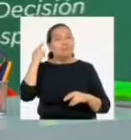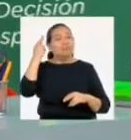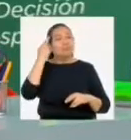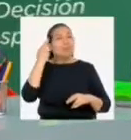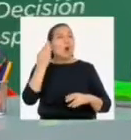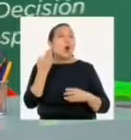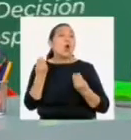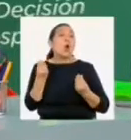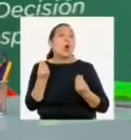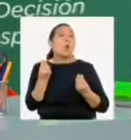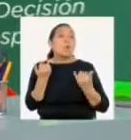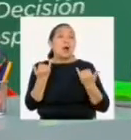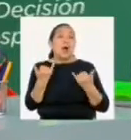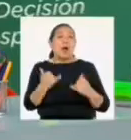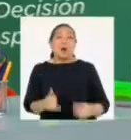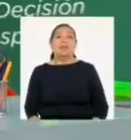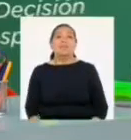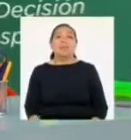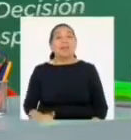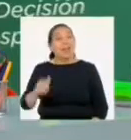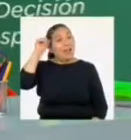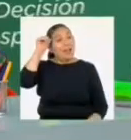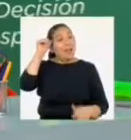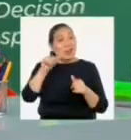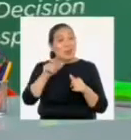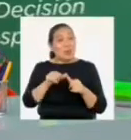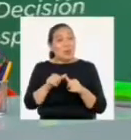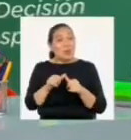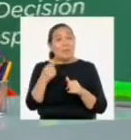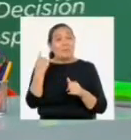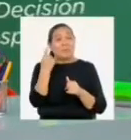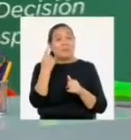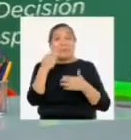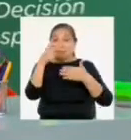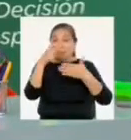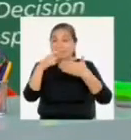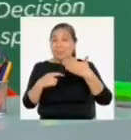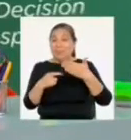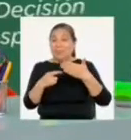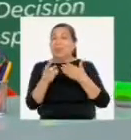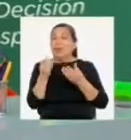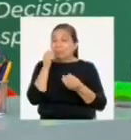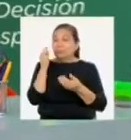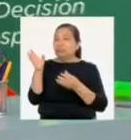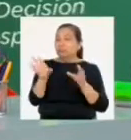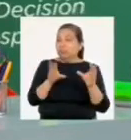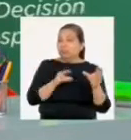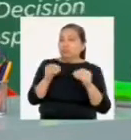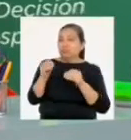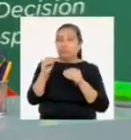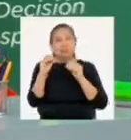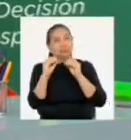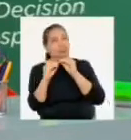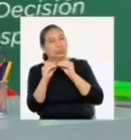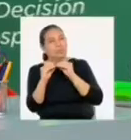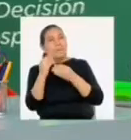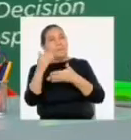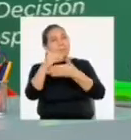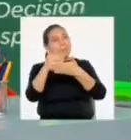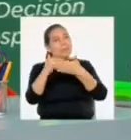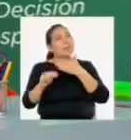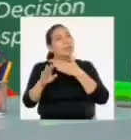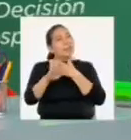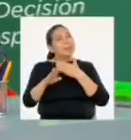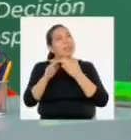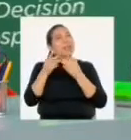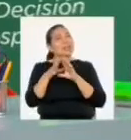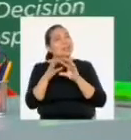reflexionar sobre su situación en la actualidad. Recuerda que, desde el primer programa, has ido tomando postura y construyendo los argumentos